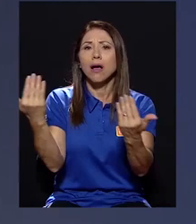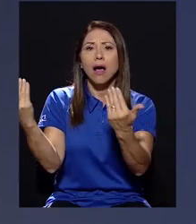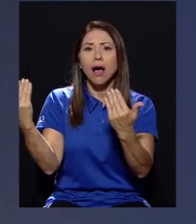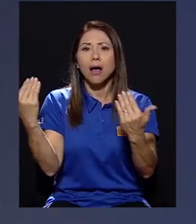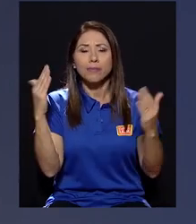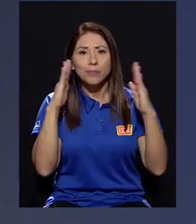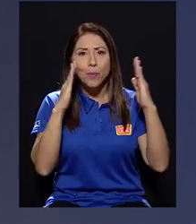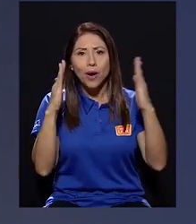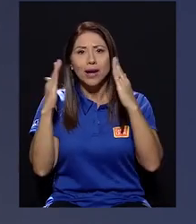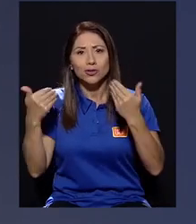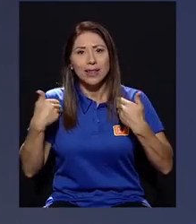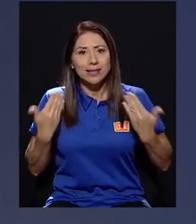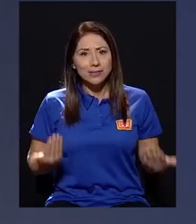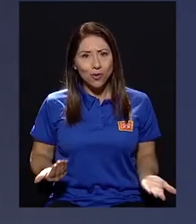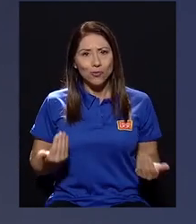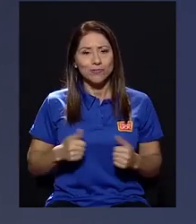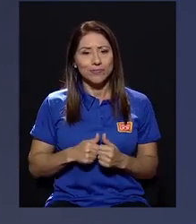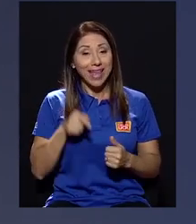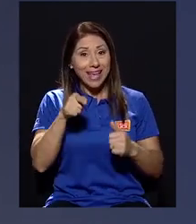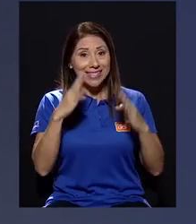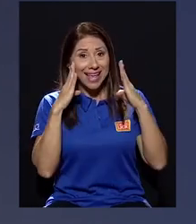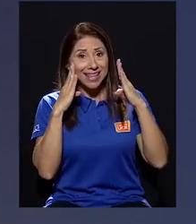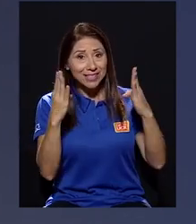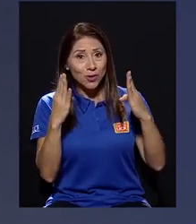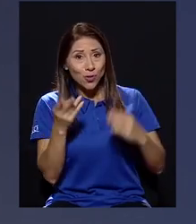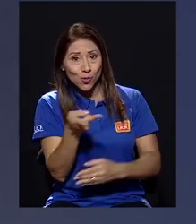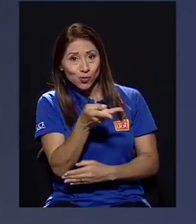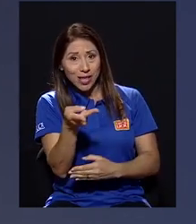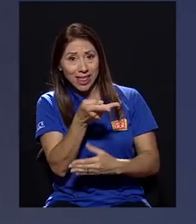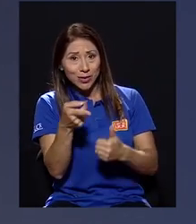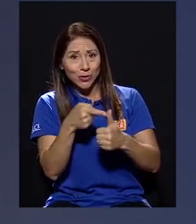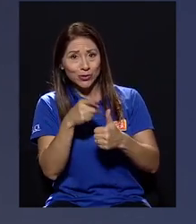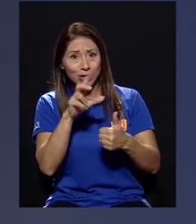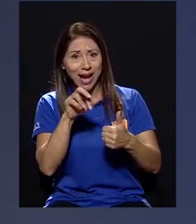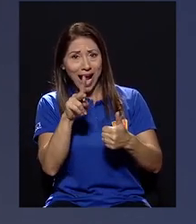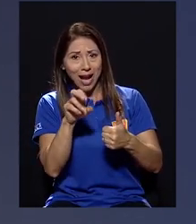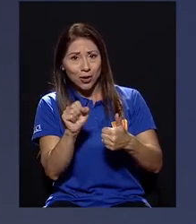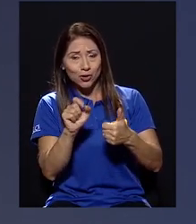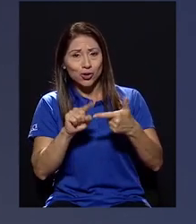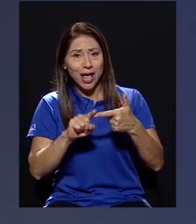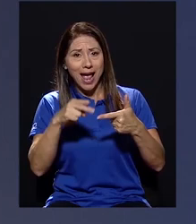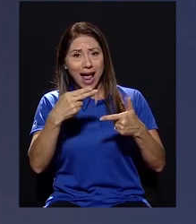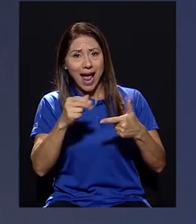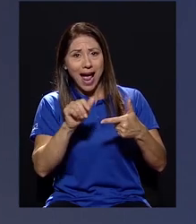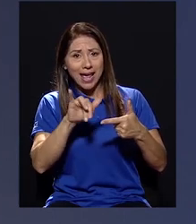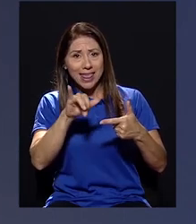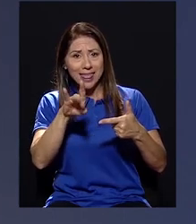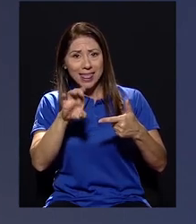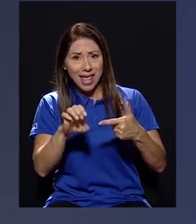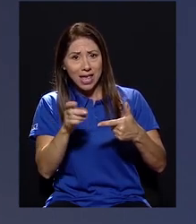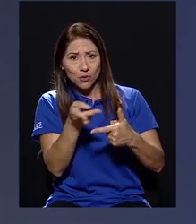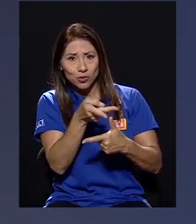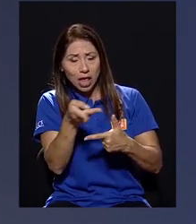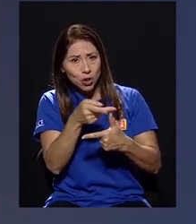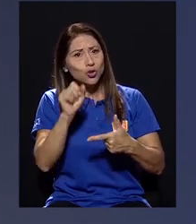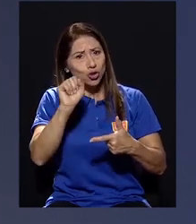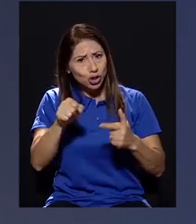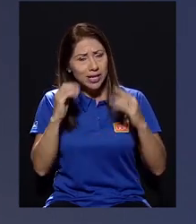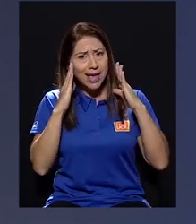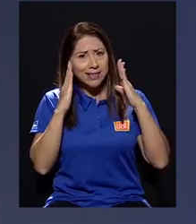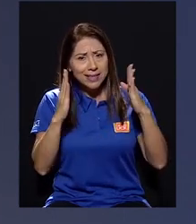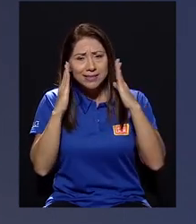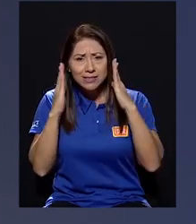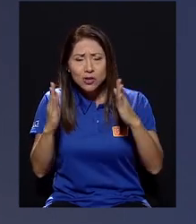Pues resulta que esa atención, en el caso particular de ustedes dos, de Don Carlos y Doña Aidee, sí le han venido dando la atención,